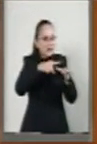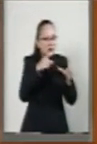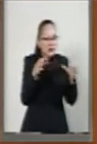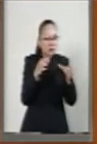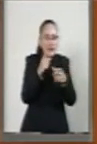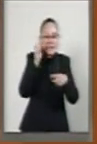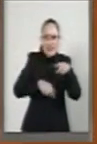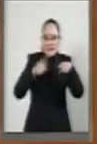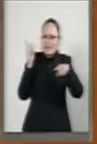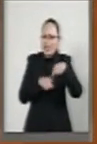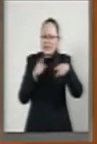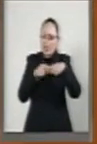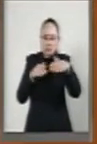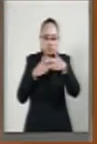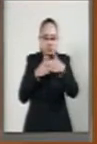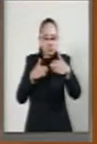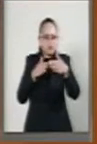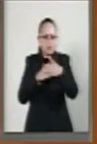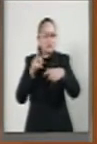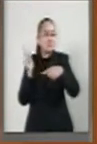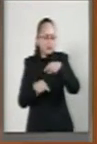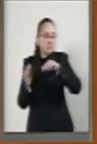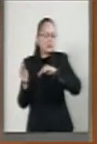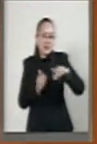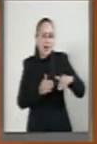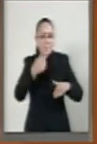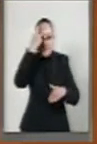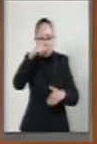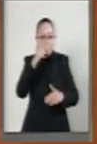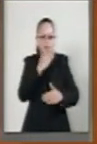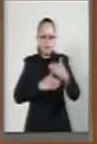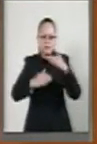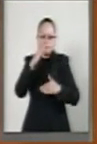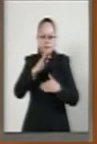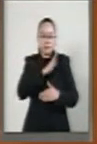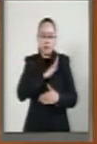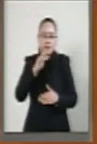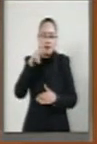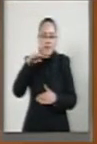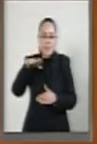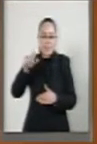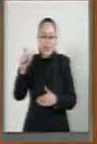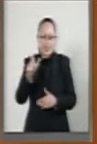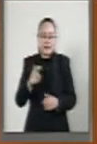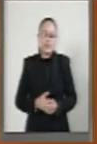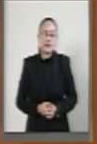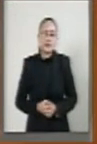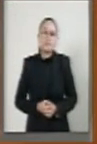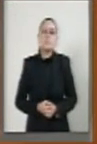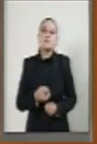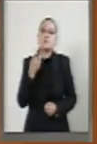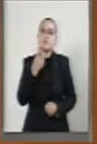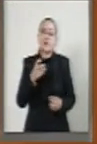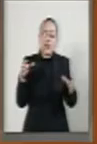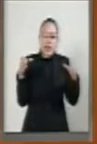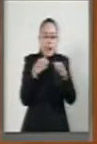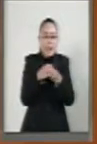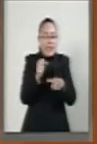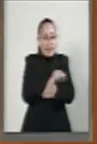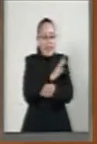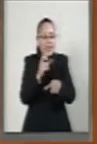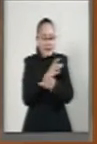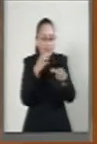los obstáculos burocráticos que impedían el desarrollo de Pemex. La modernización del sector energético